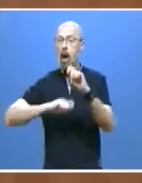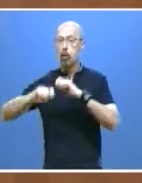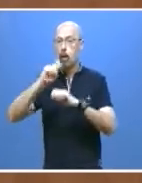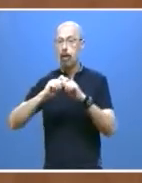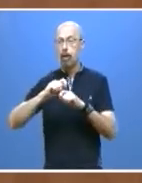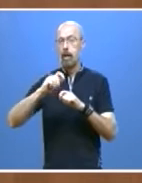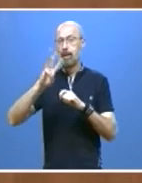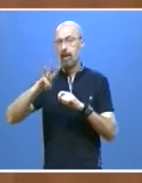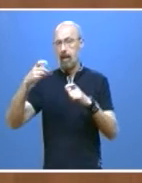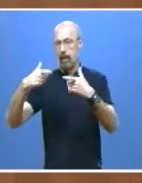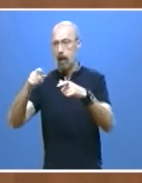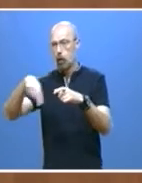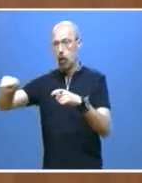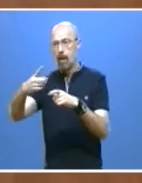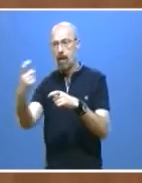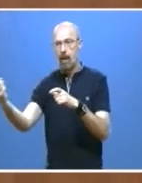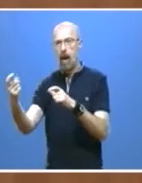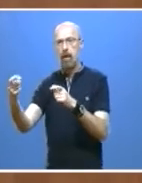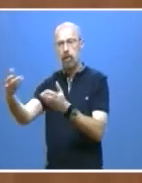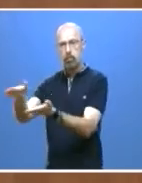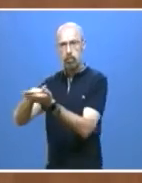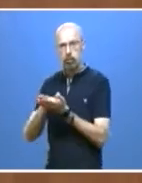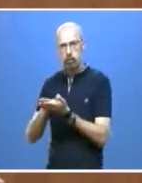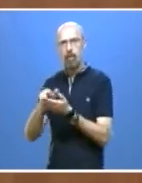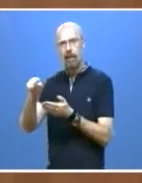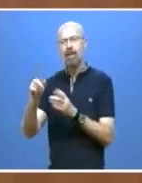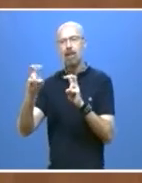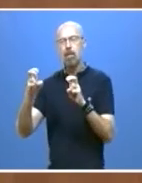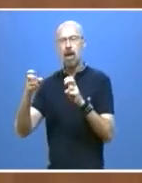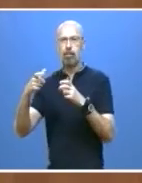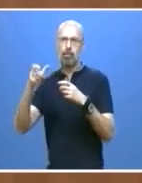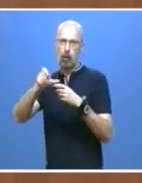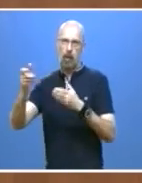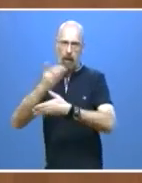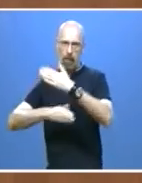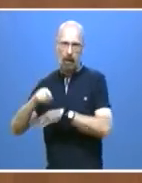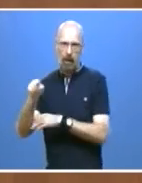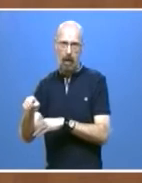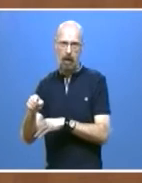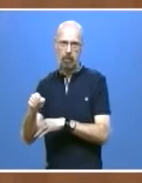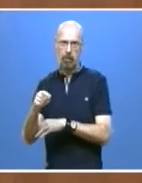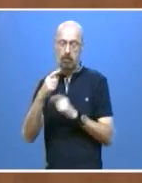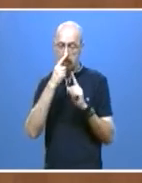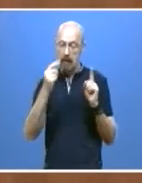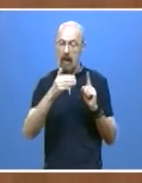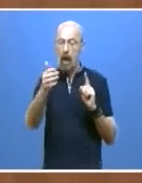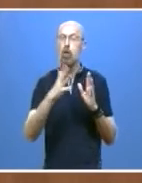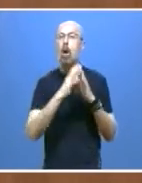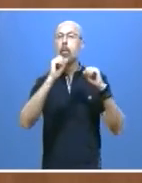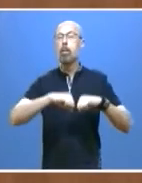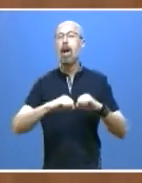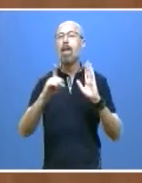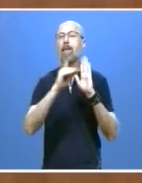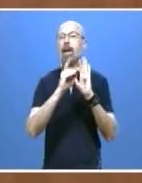tercer sector que representan a las personas con discapacidad. Aprobaremos este año el decreto de concertación social